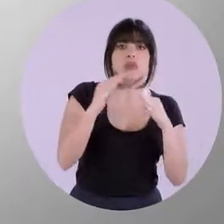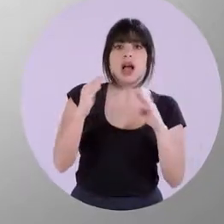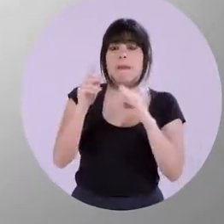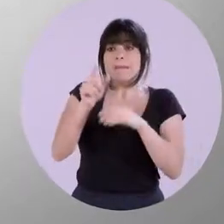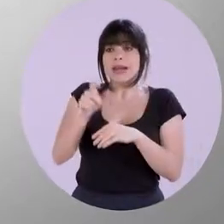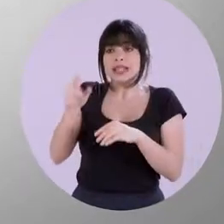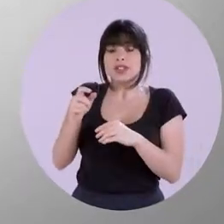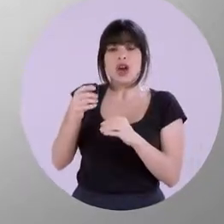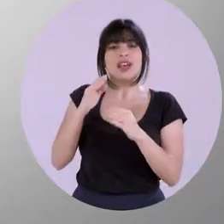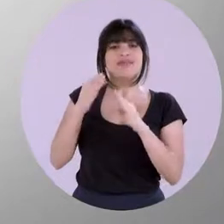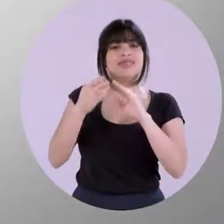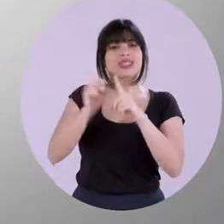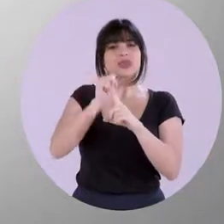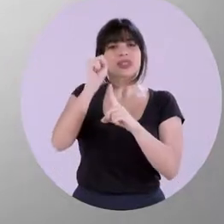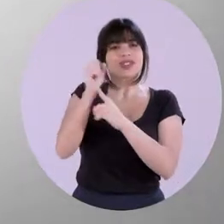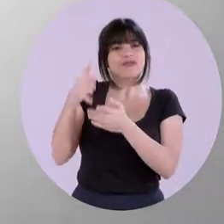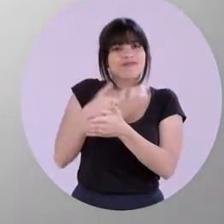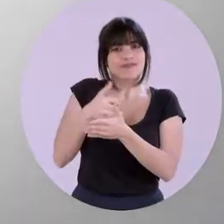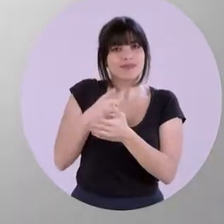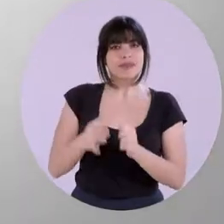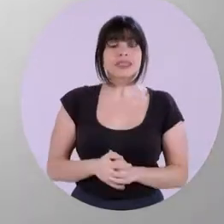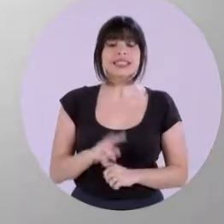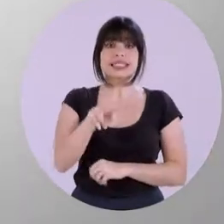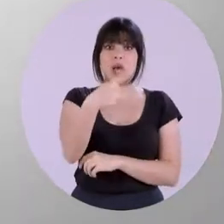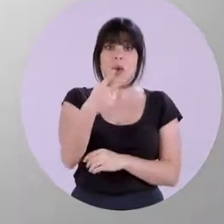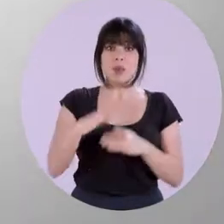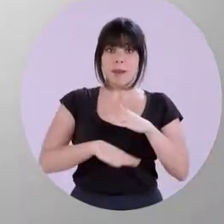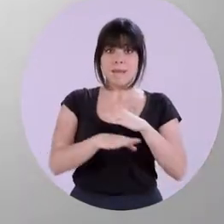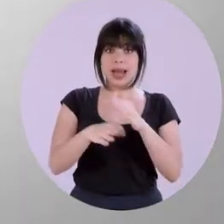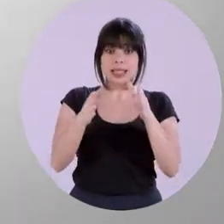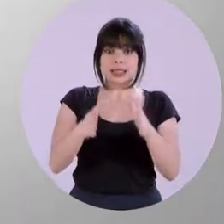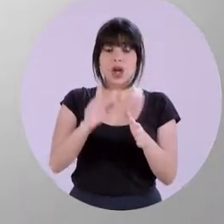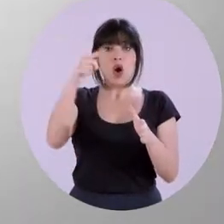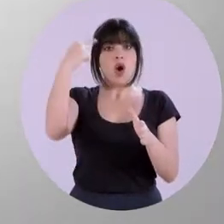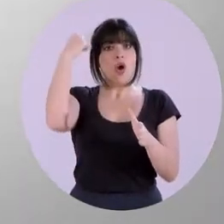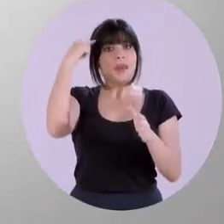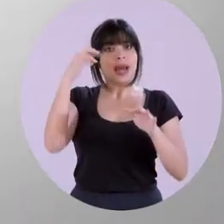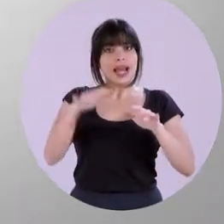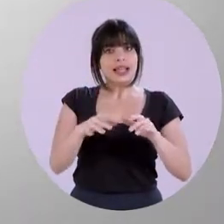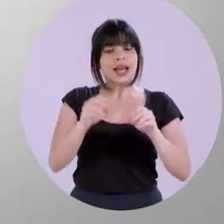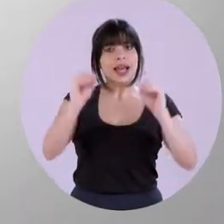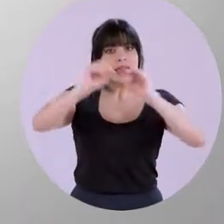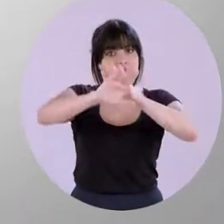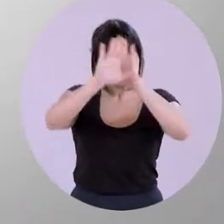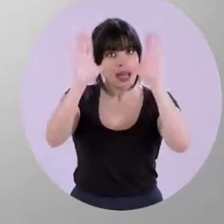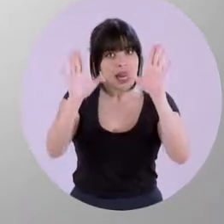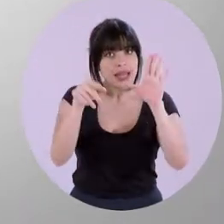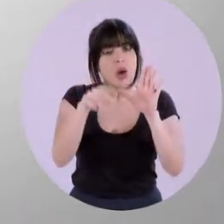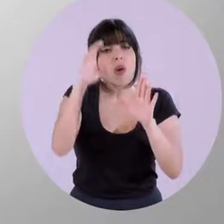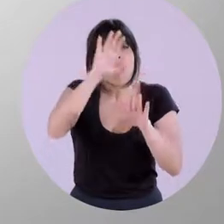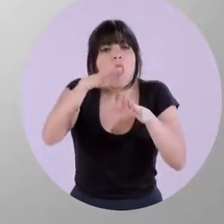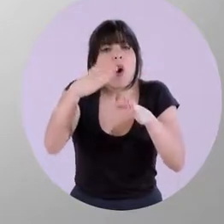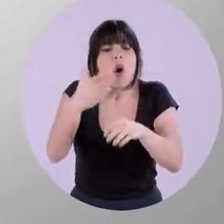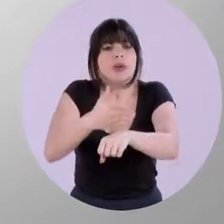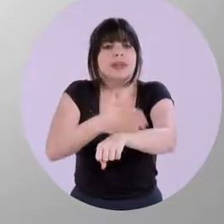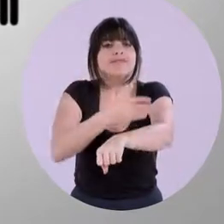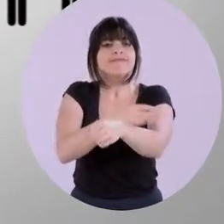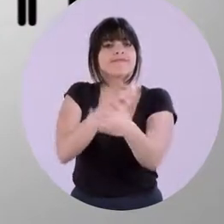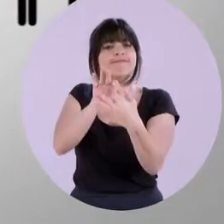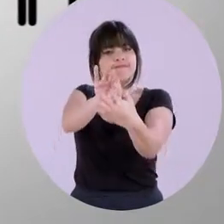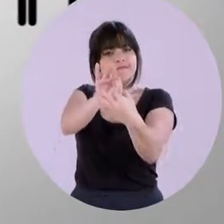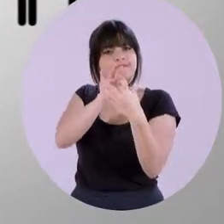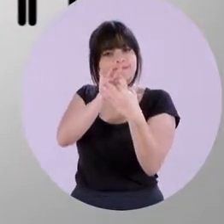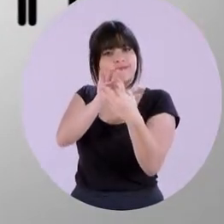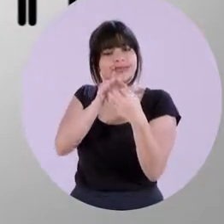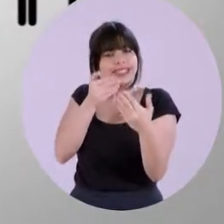situación de vulnerabilidad. Segundo pilar, gobierno electrónico y transparente. Busca avanzar hacia una relación